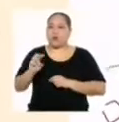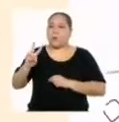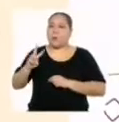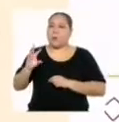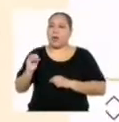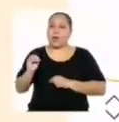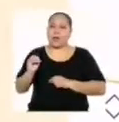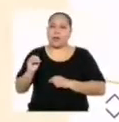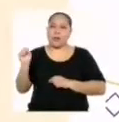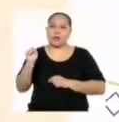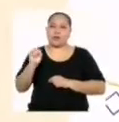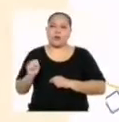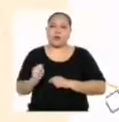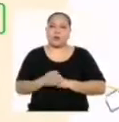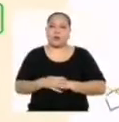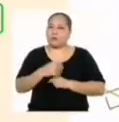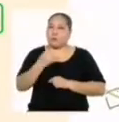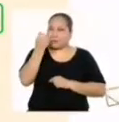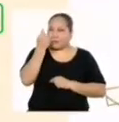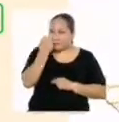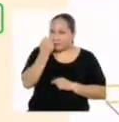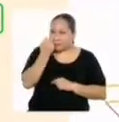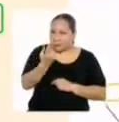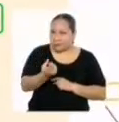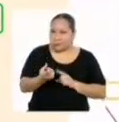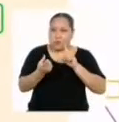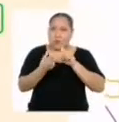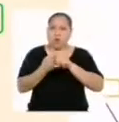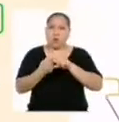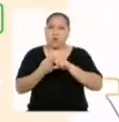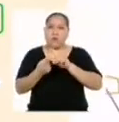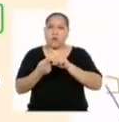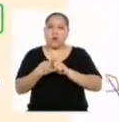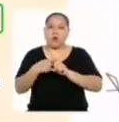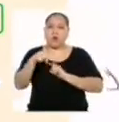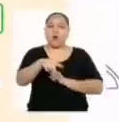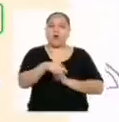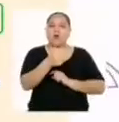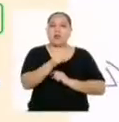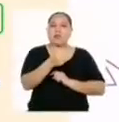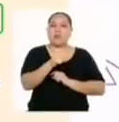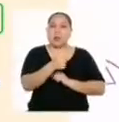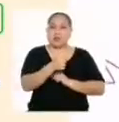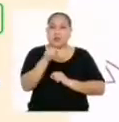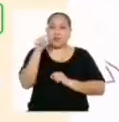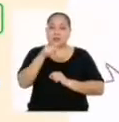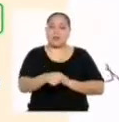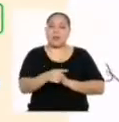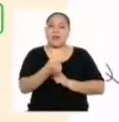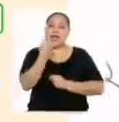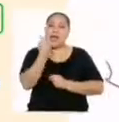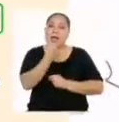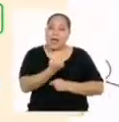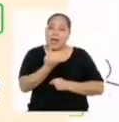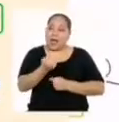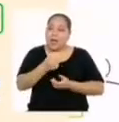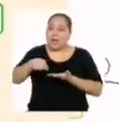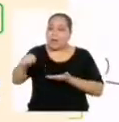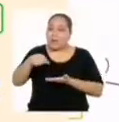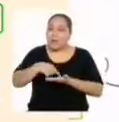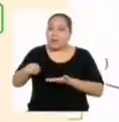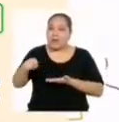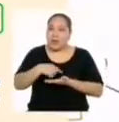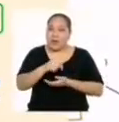a veinte soles. ¿Te diste cuenta de que multiplicamos el valor de diez, Que corresponde por cada envío a